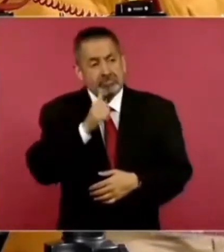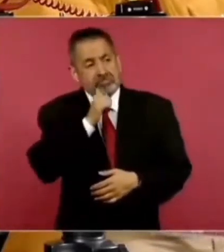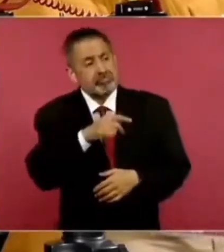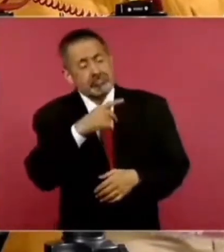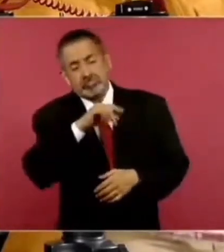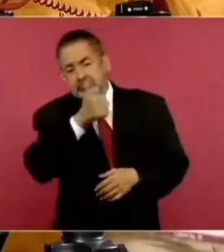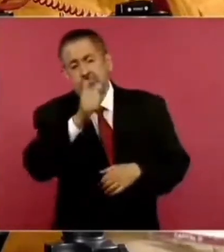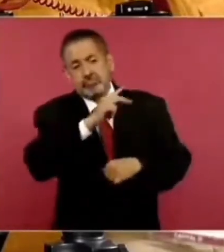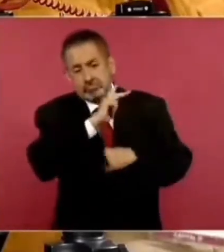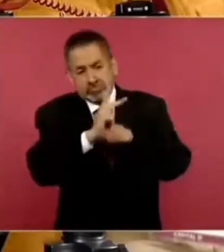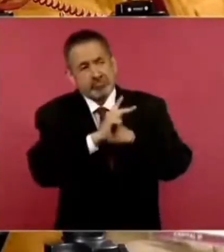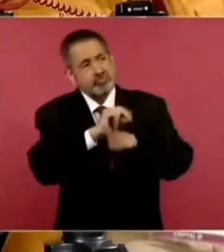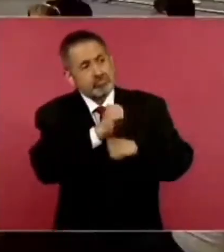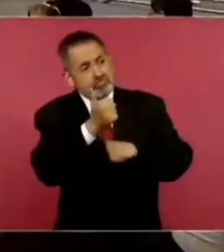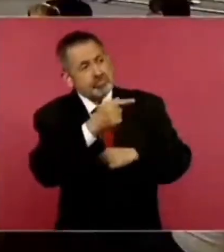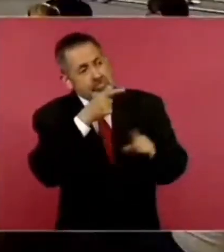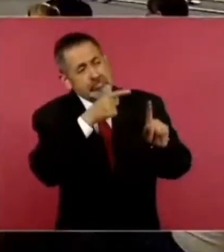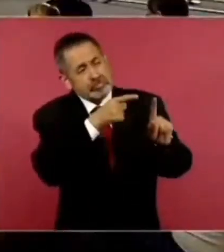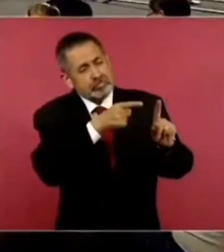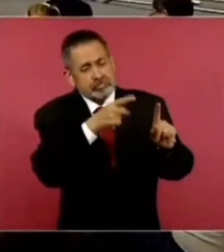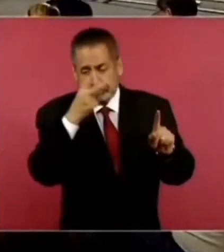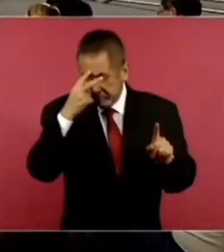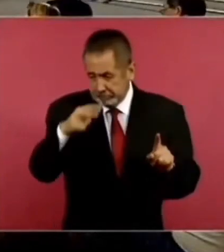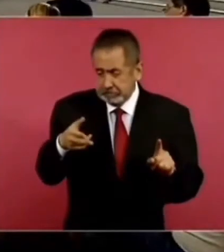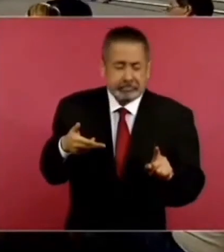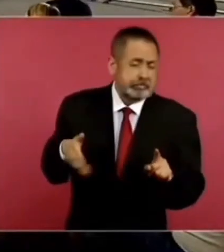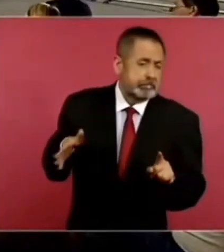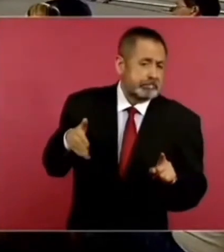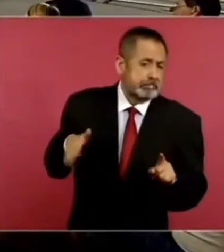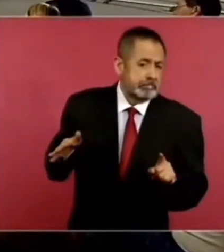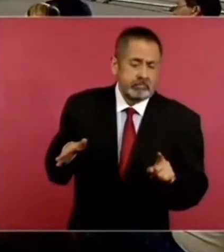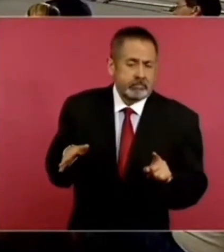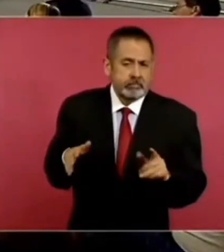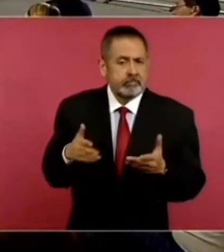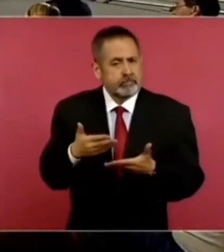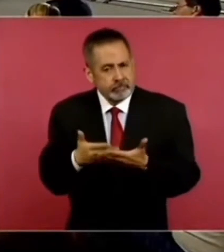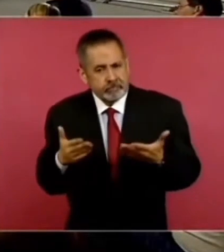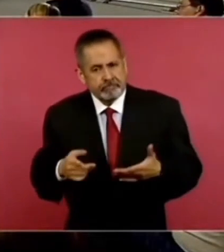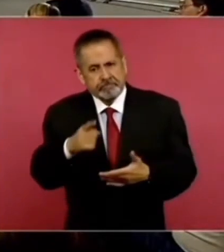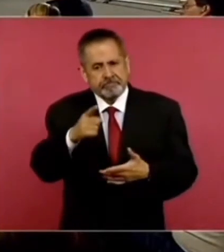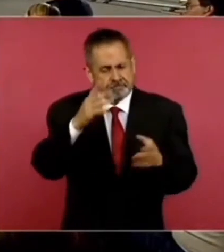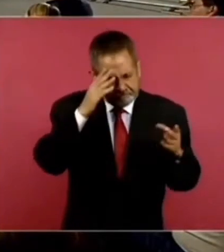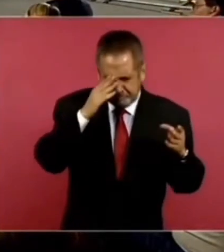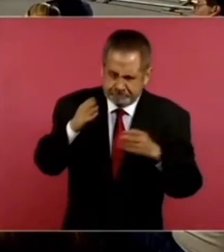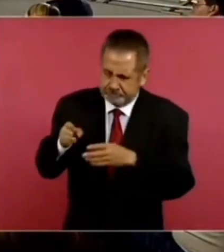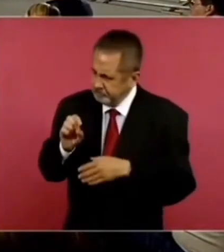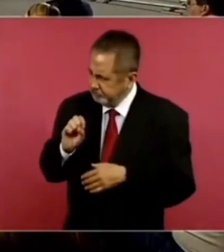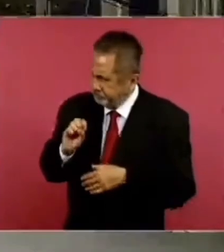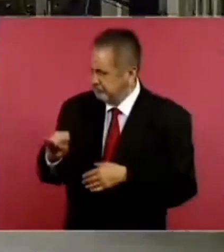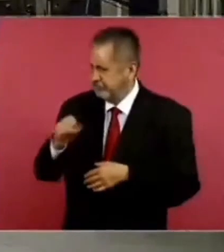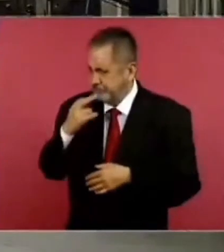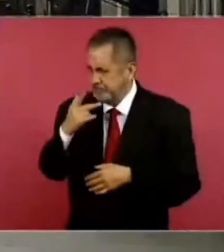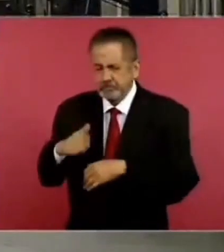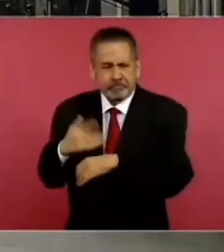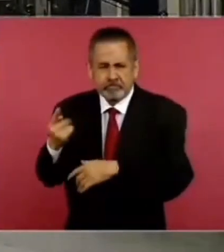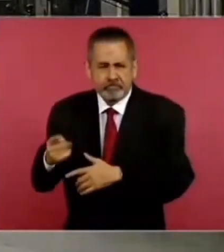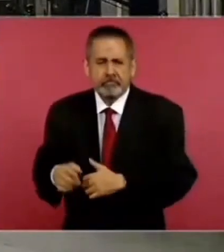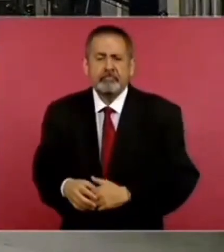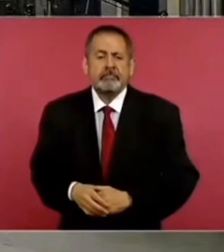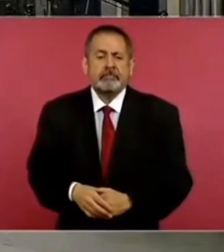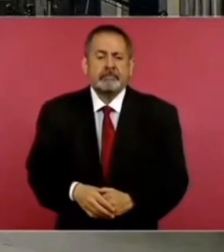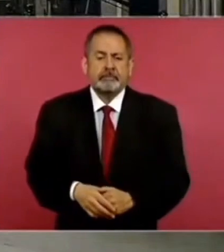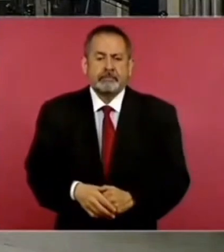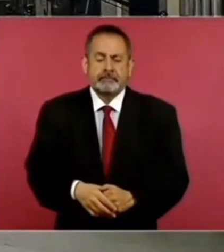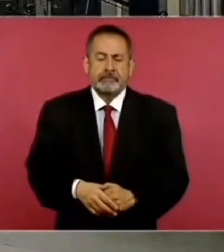constructoras extranjeras y que a los mexicanos no se les podía tomar en cuenta. ¿Y por qué sí, presidente? Bueno, eran